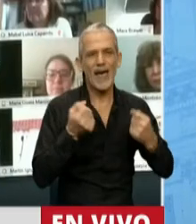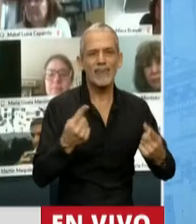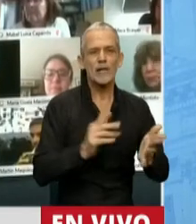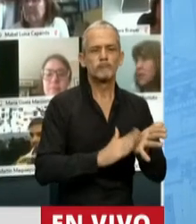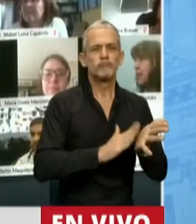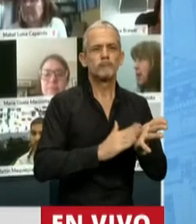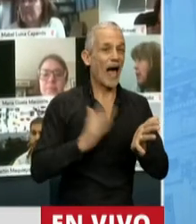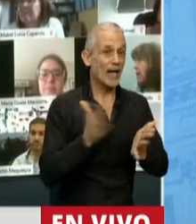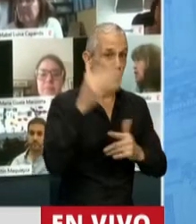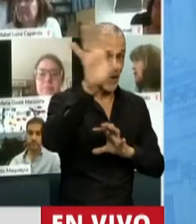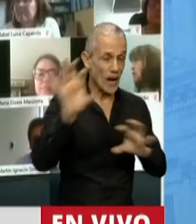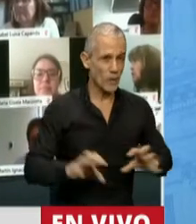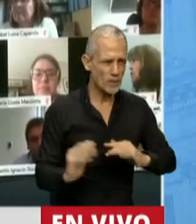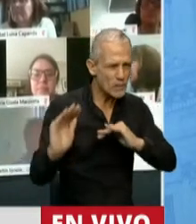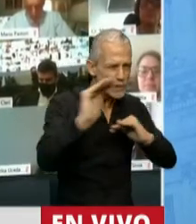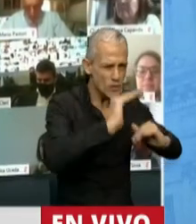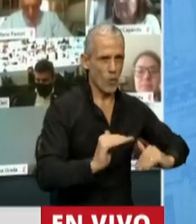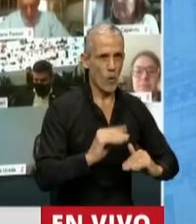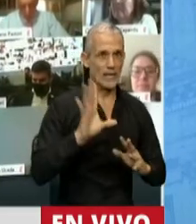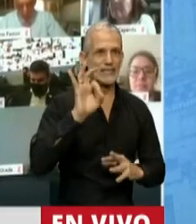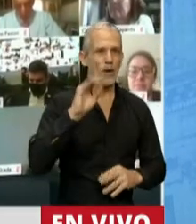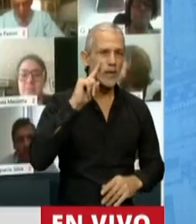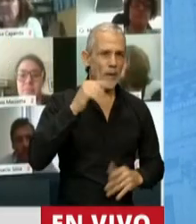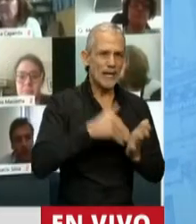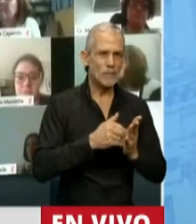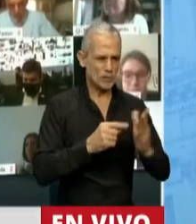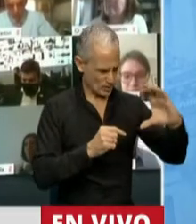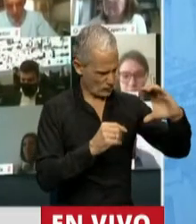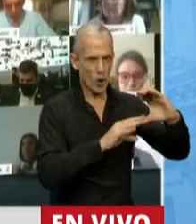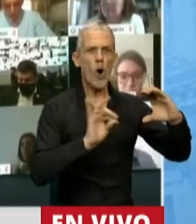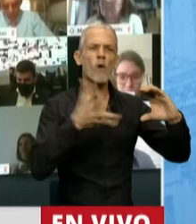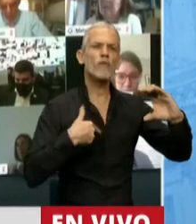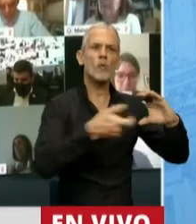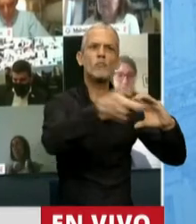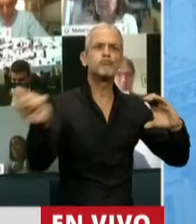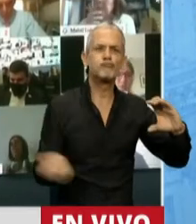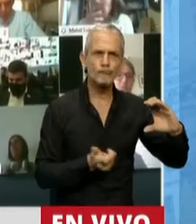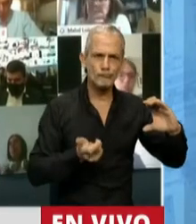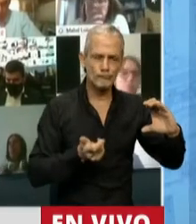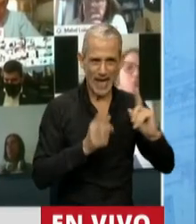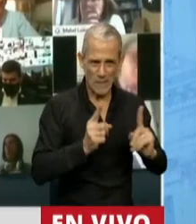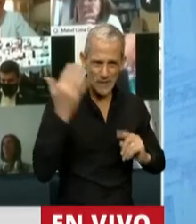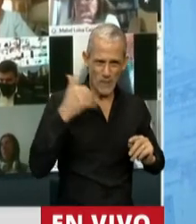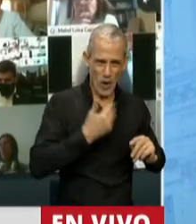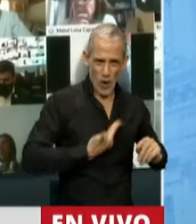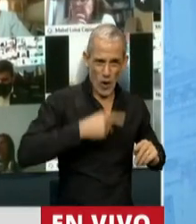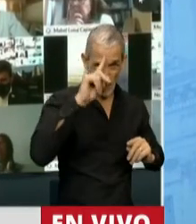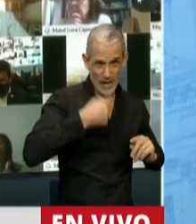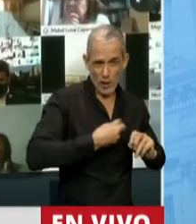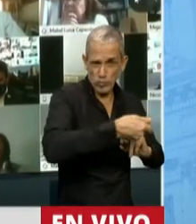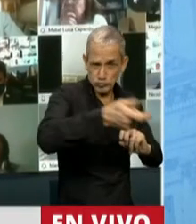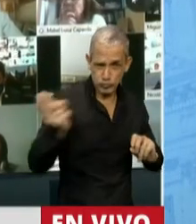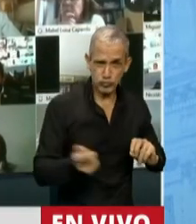todas las provincias y definamos en estos 50 mil millones un criterio federal a través de los índices de coparticipación.